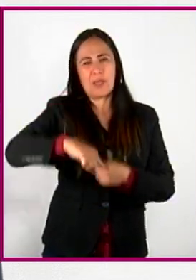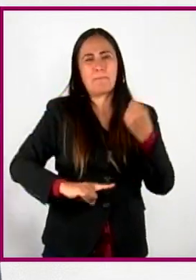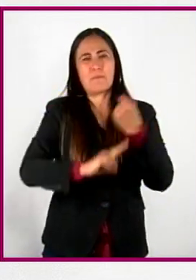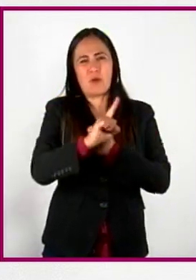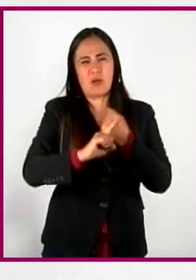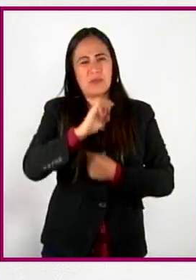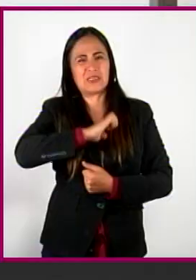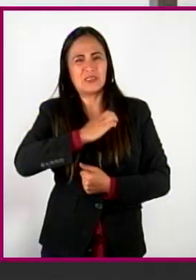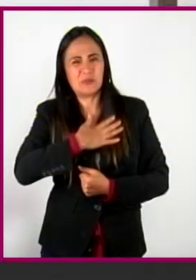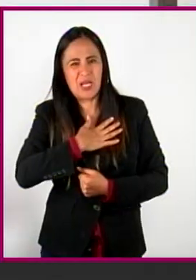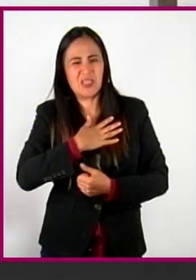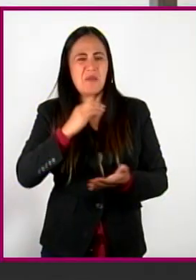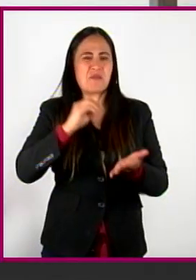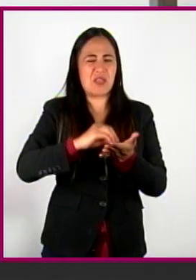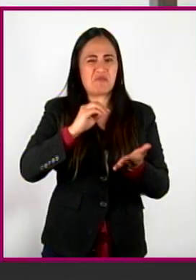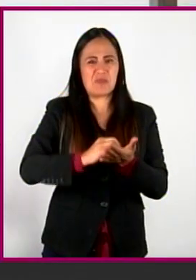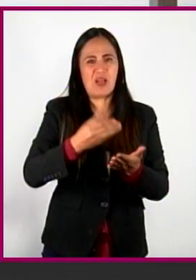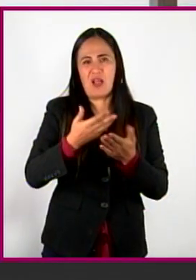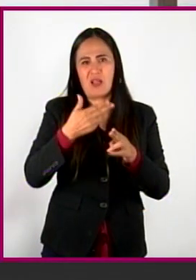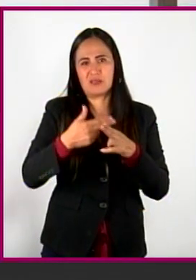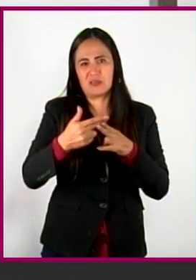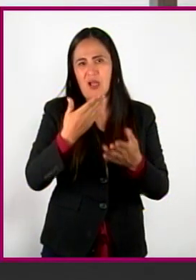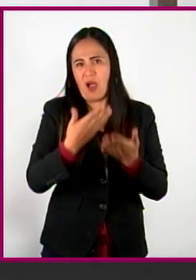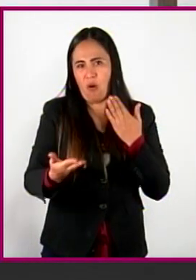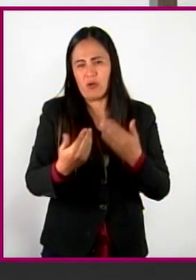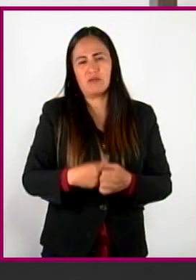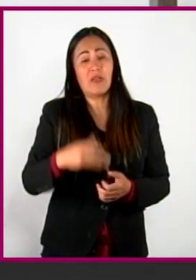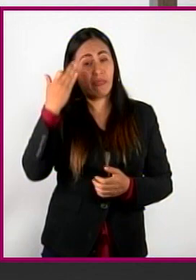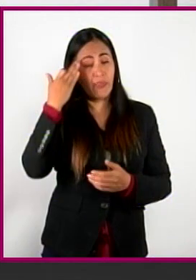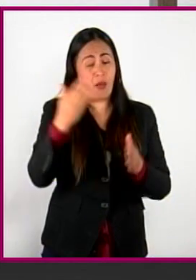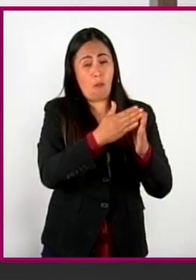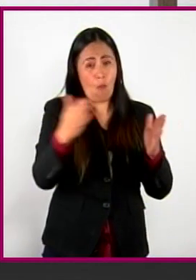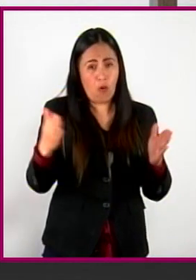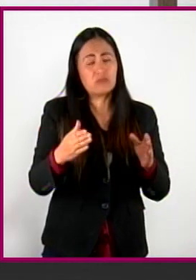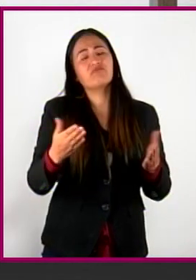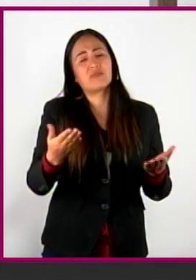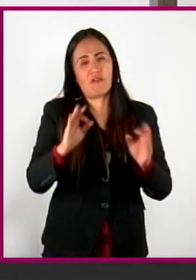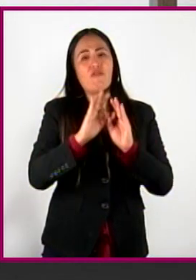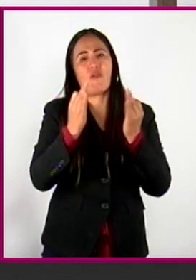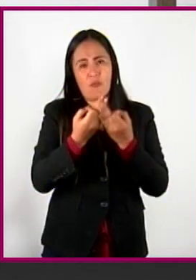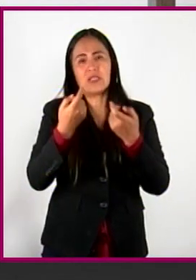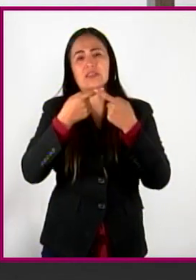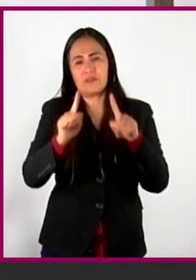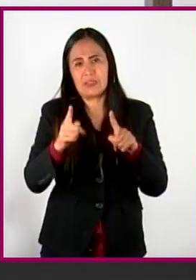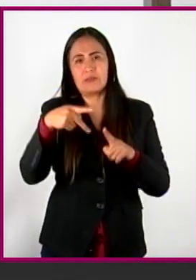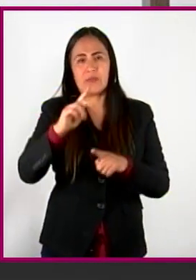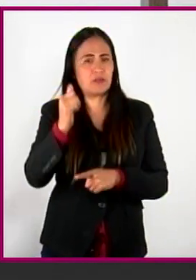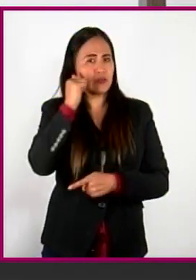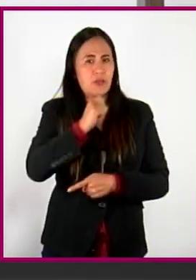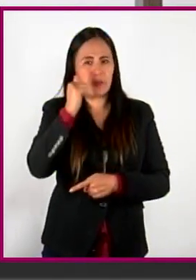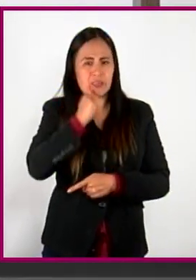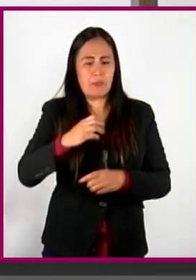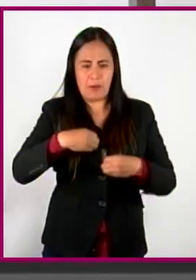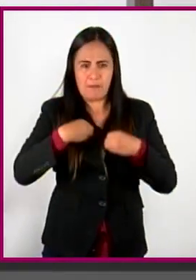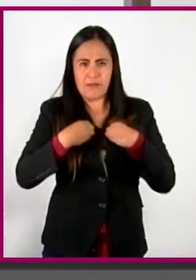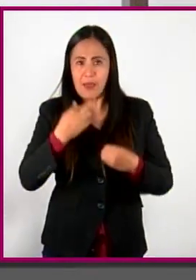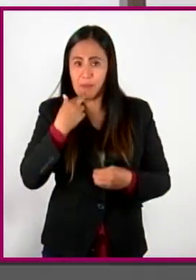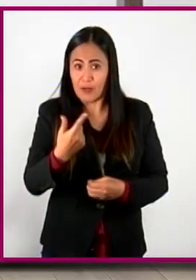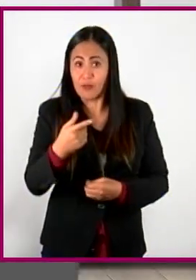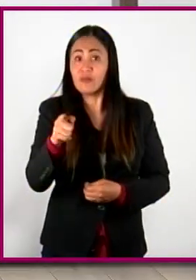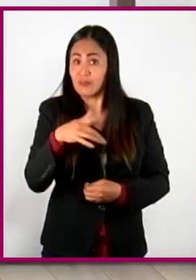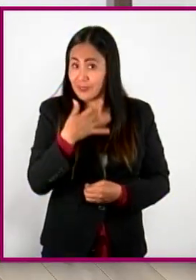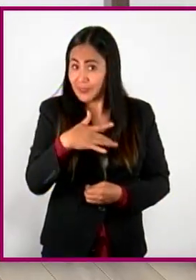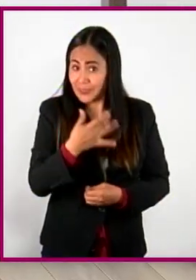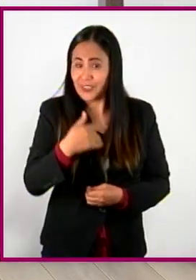colonia persisten. Son otros tiempos, otras formas, pero siempre podremos mejorar nuestras condiciones de vida, ¿no te parece?